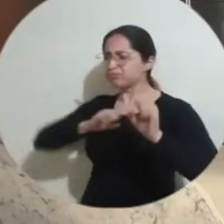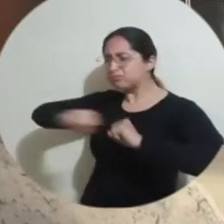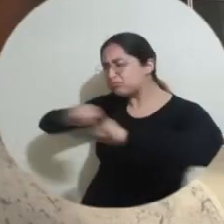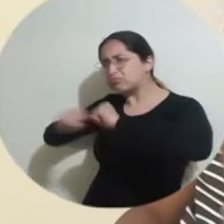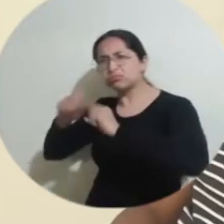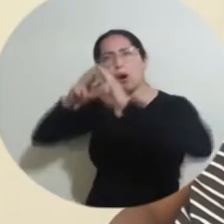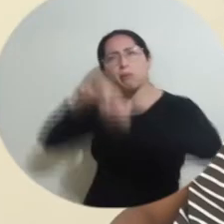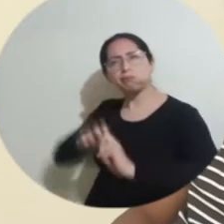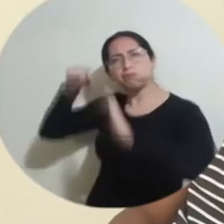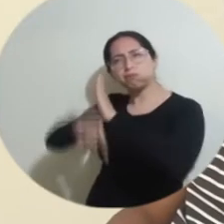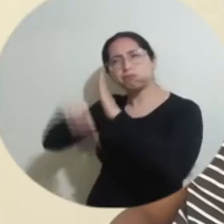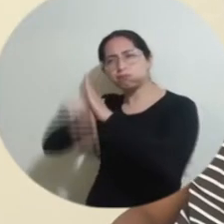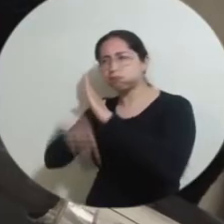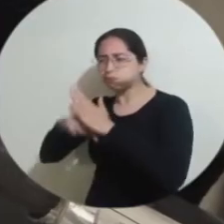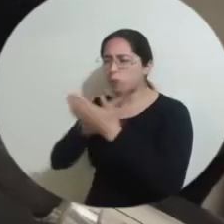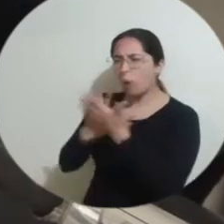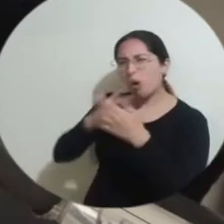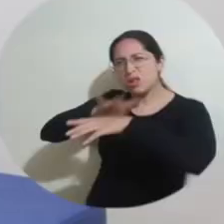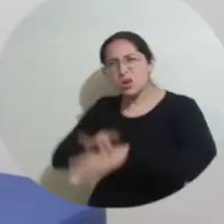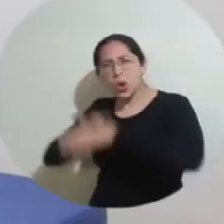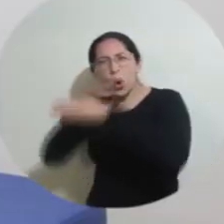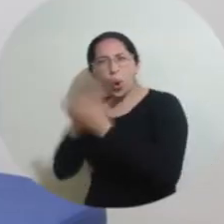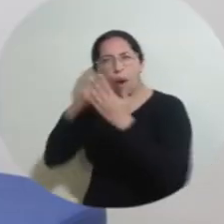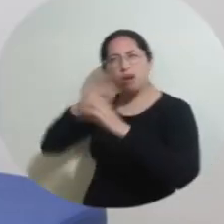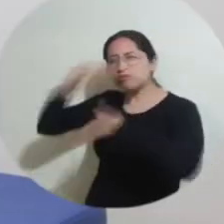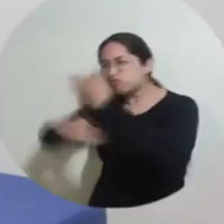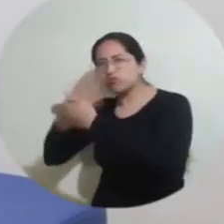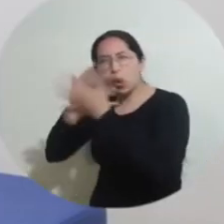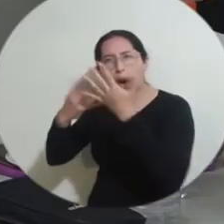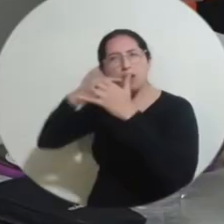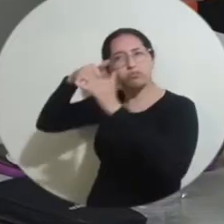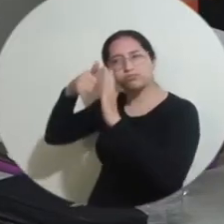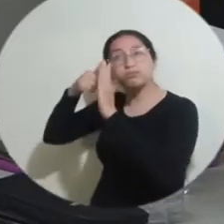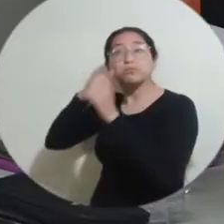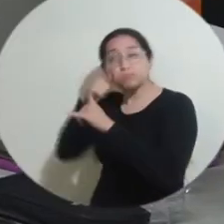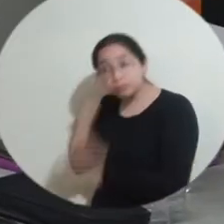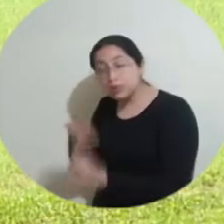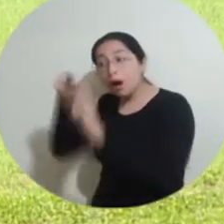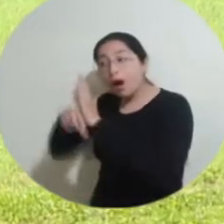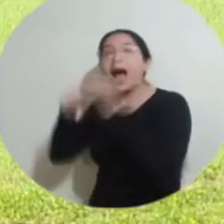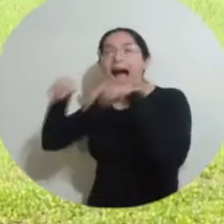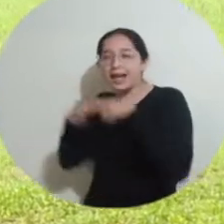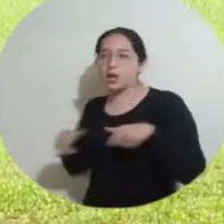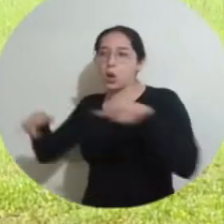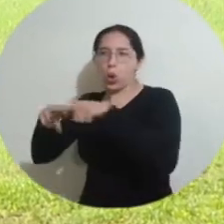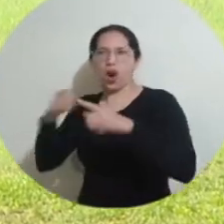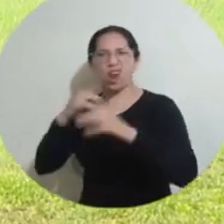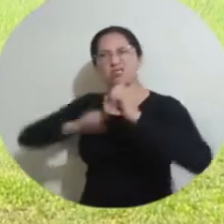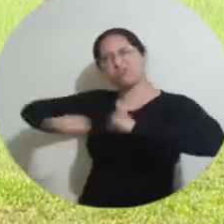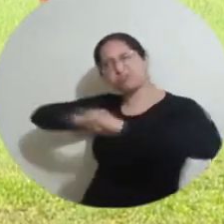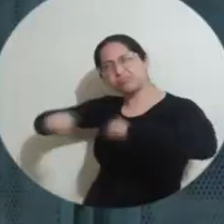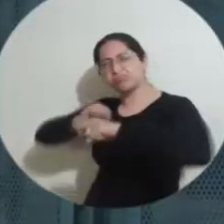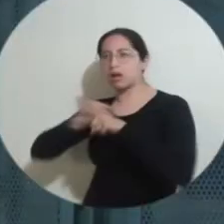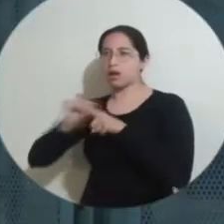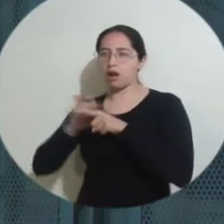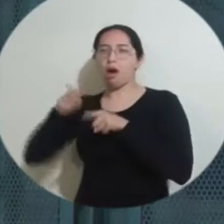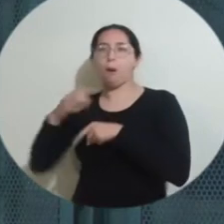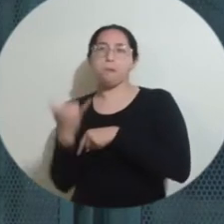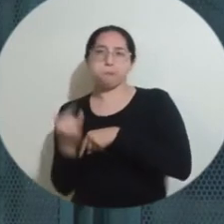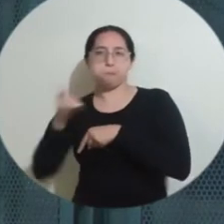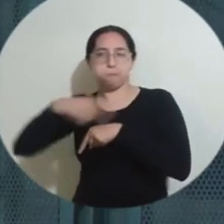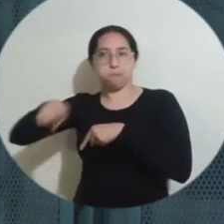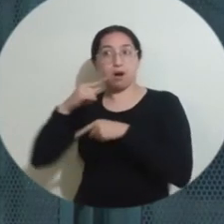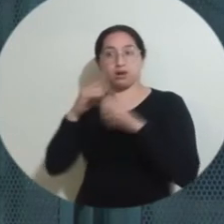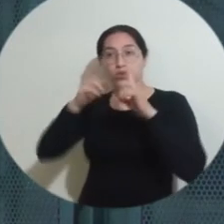Estudios Biomédicos donde se optimizará el desempeño de los atletas desde la práctica y la investigación en el deporte. Son ramas que